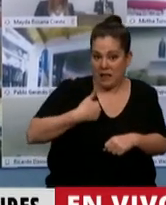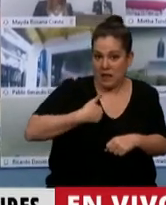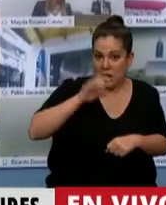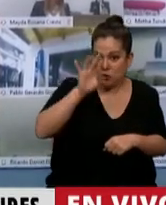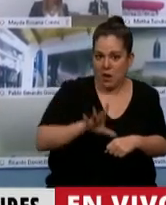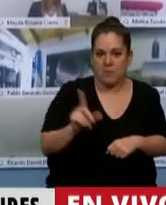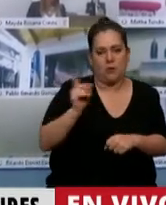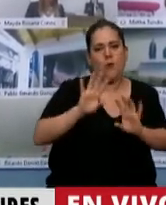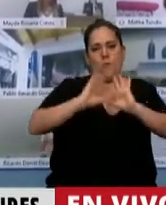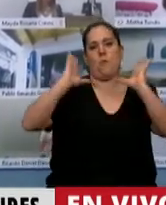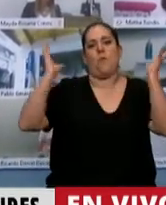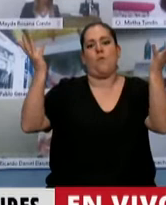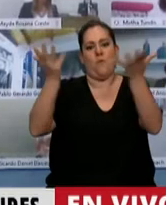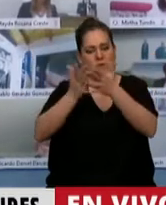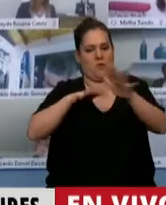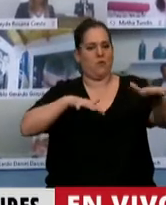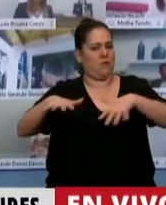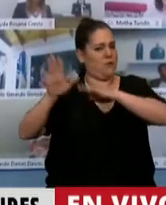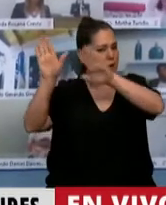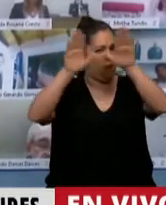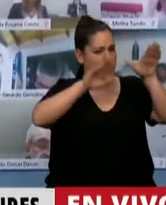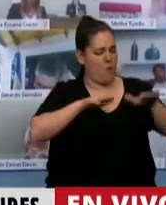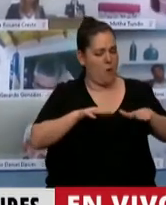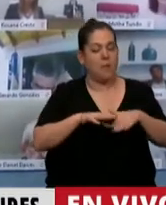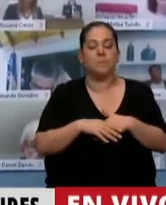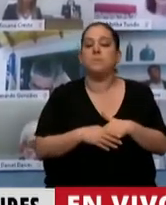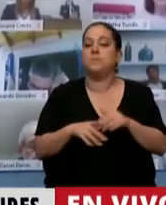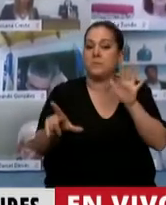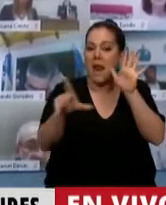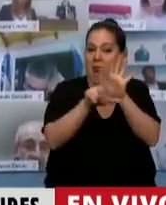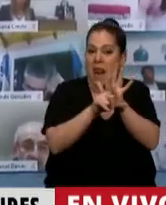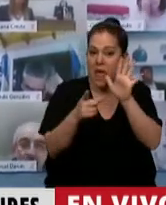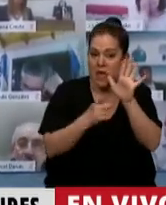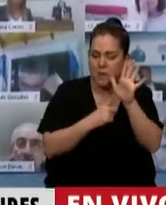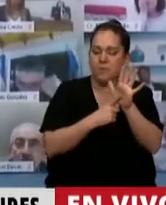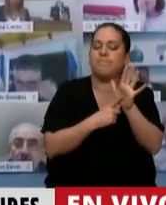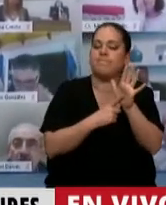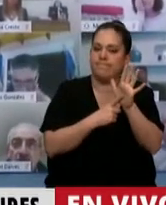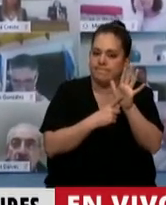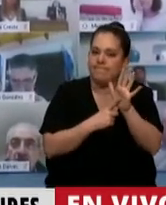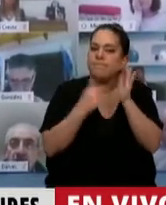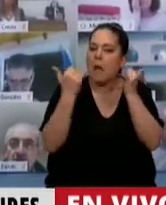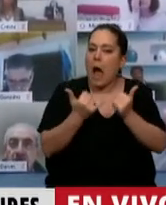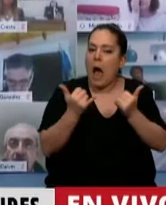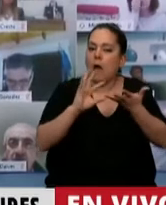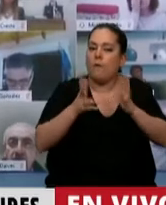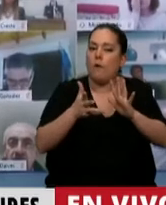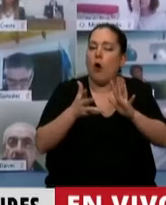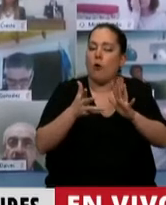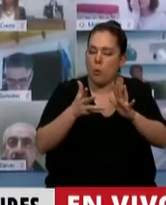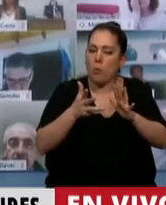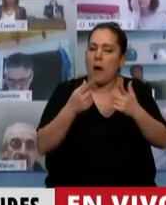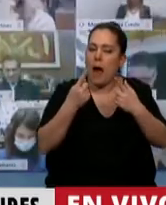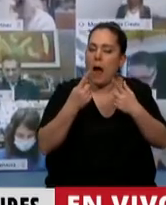parte del mundo. Acá tenemos una cuestión, que es que esta ley repite una serie de mecanismos que hemos venido